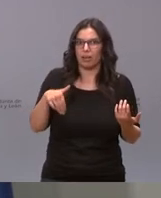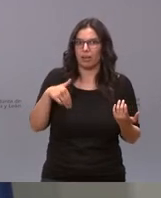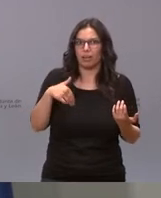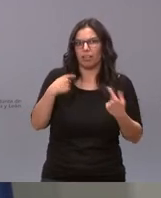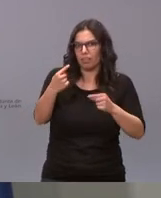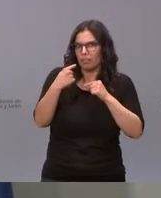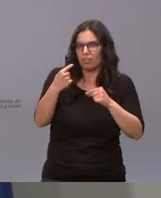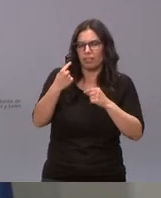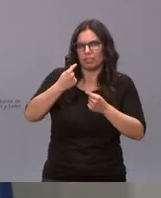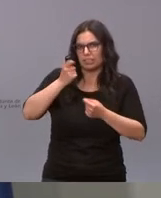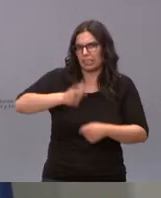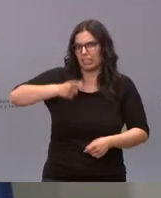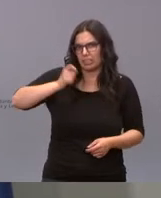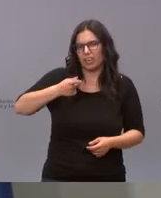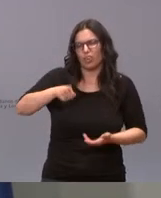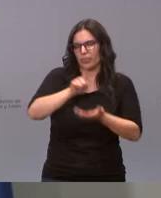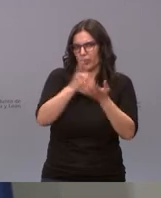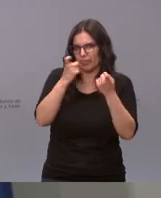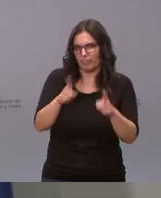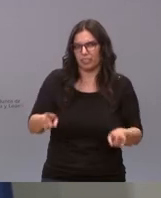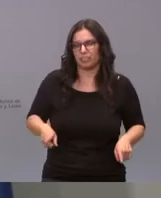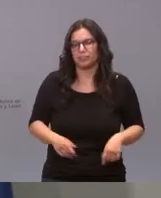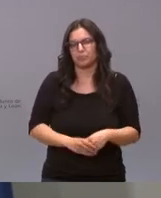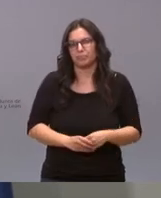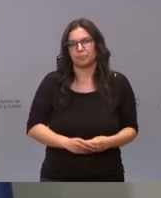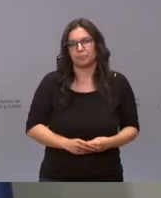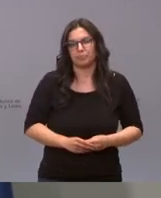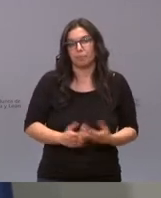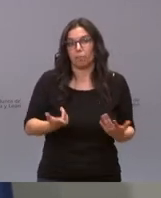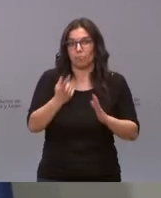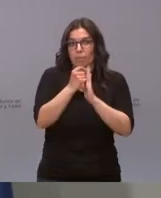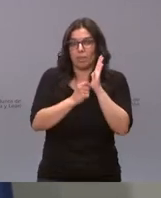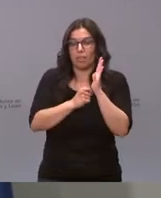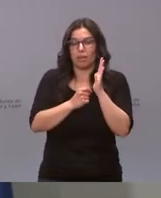discutido tantas veces pues no vamos a volverlo a discutir las medidas